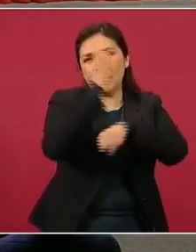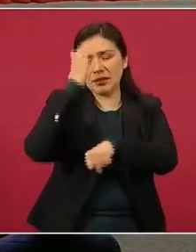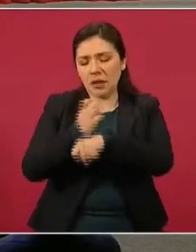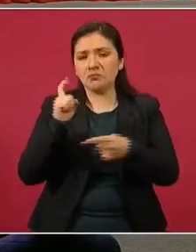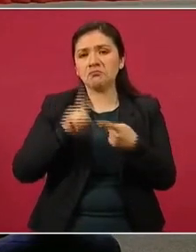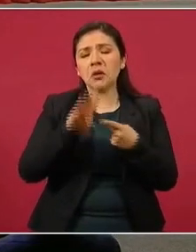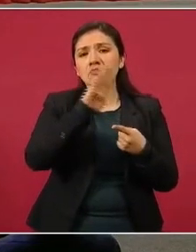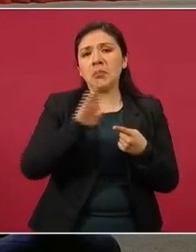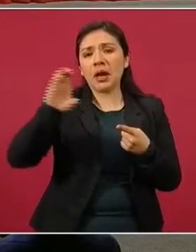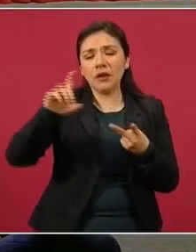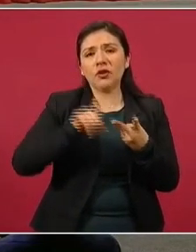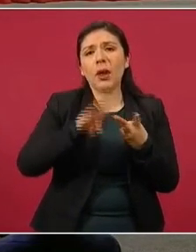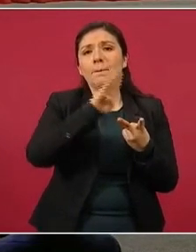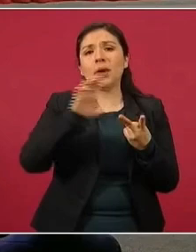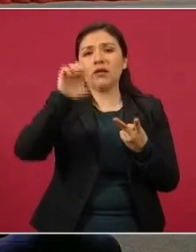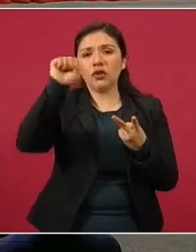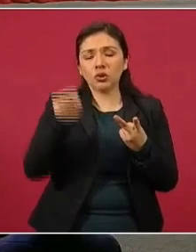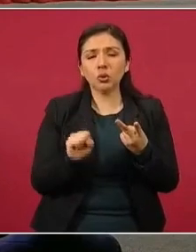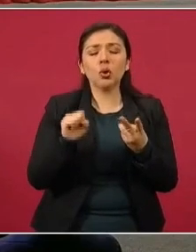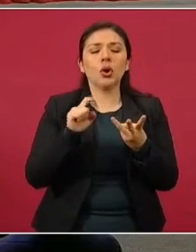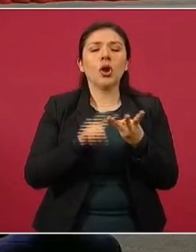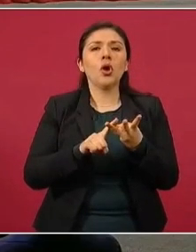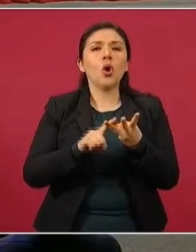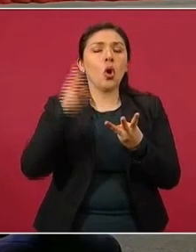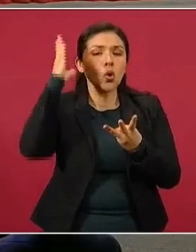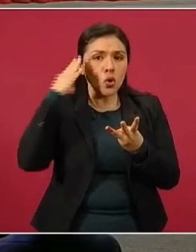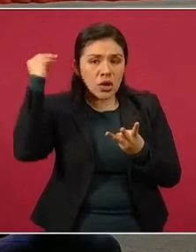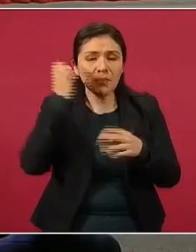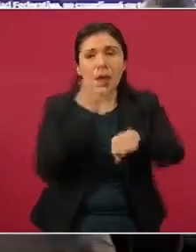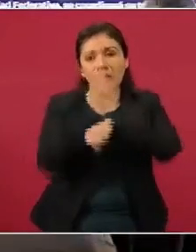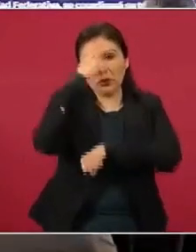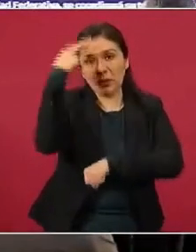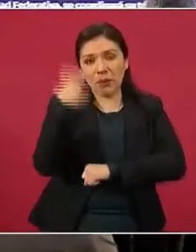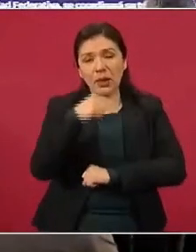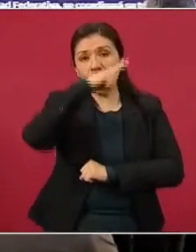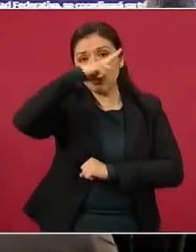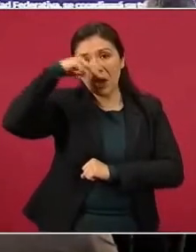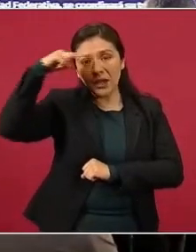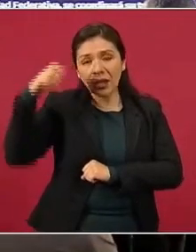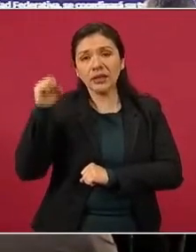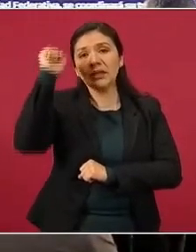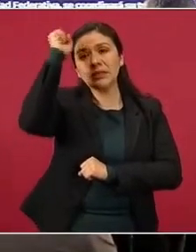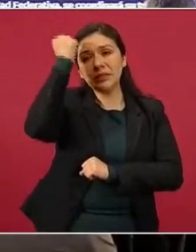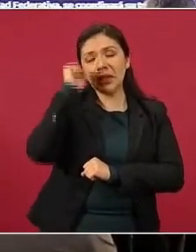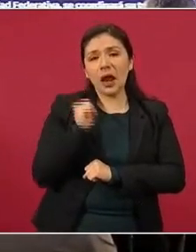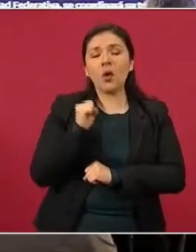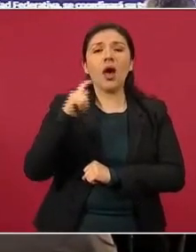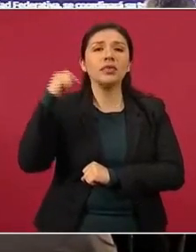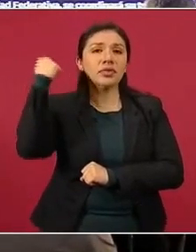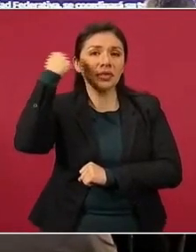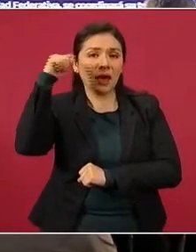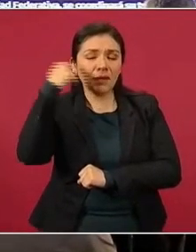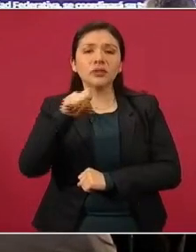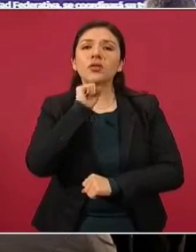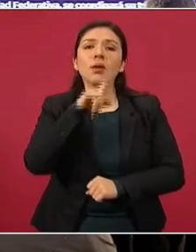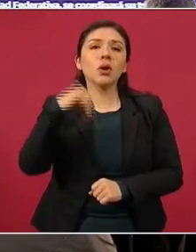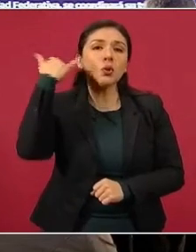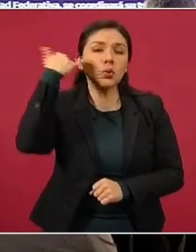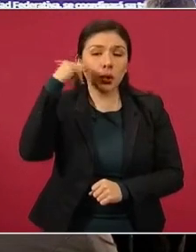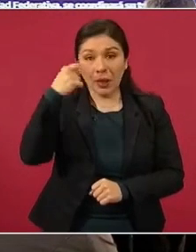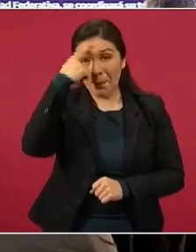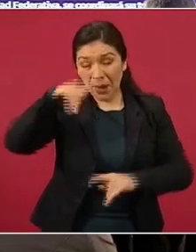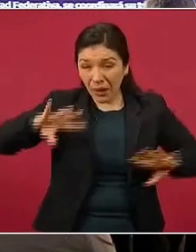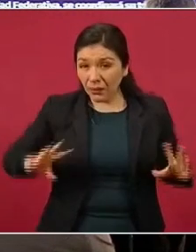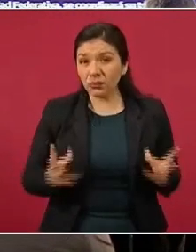Baja California Sur, Colima, Estado de México, Nayarit, Sinaloa, Tabasco y Yucatán, para